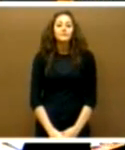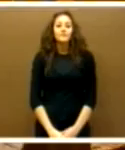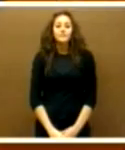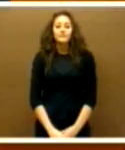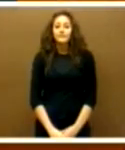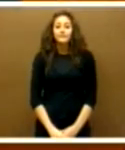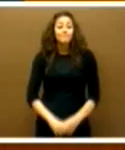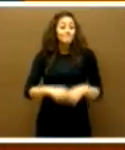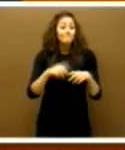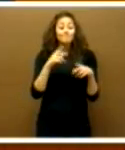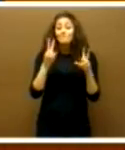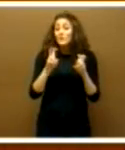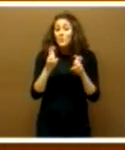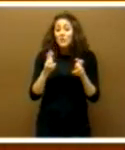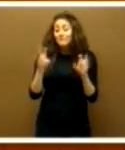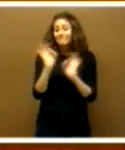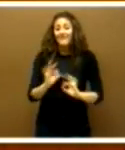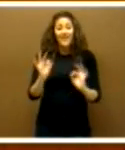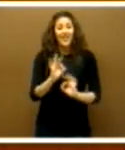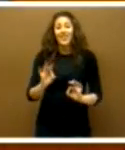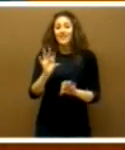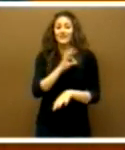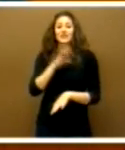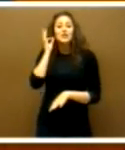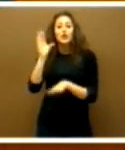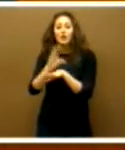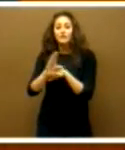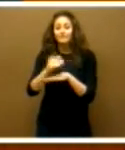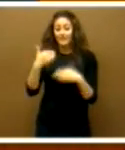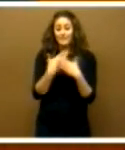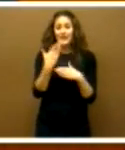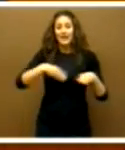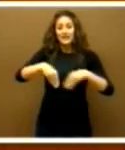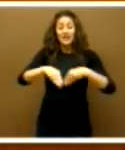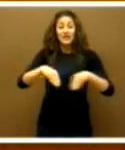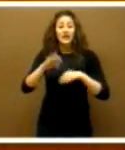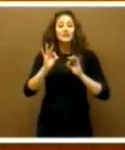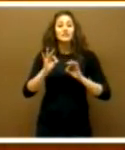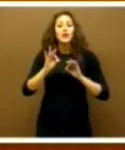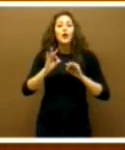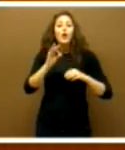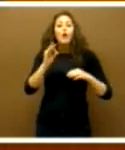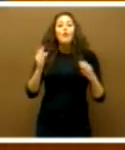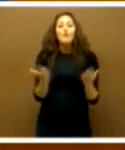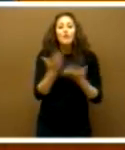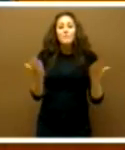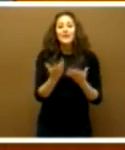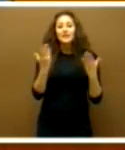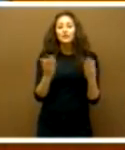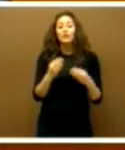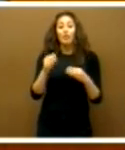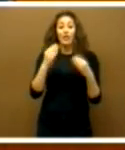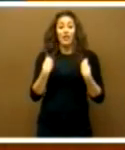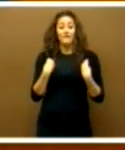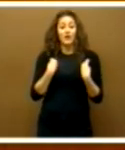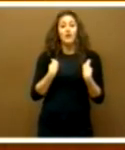Nada nuevo, señora consejera, nada nuevo. Nos presenta esta mañana esta estrategia para el fomento de la conciliación de la vida